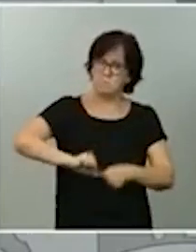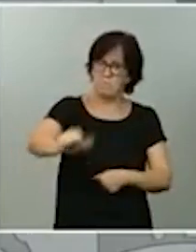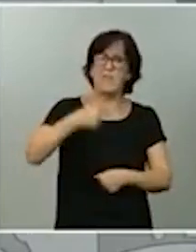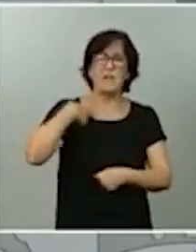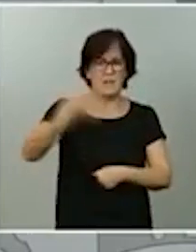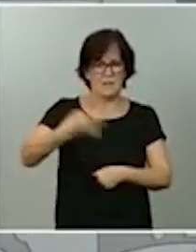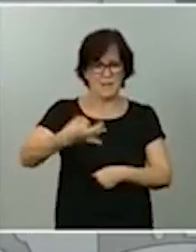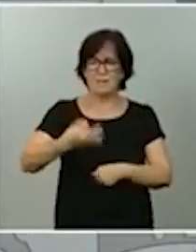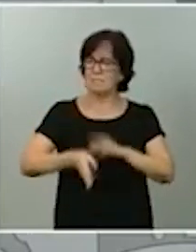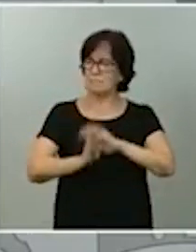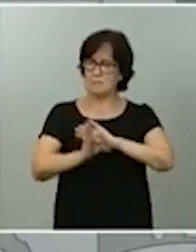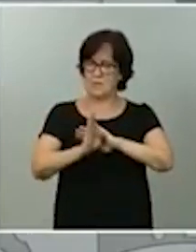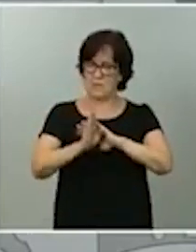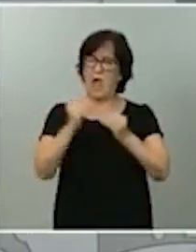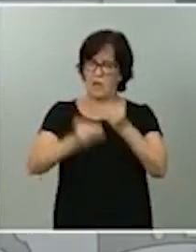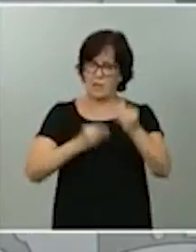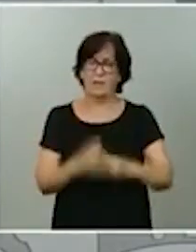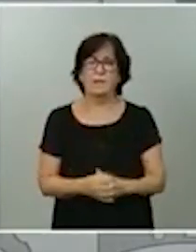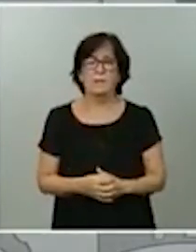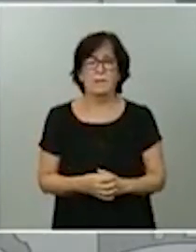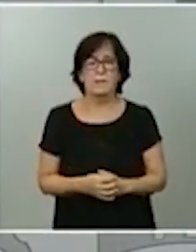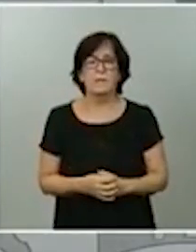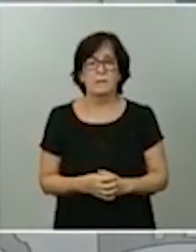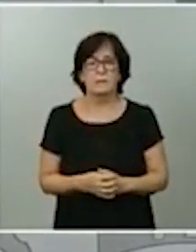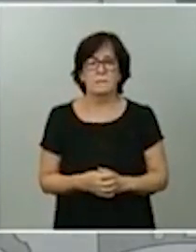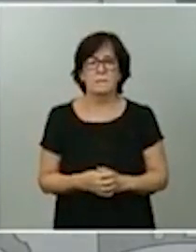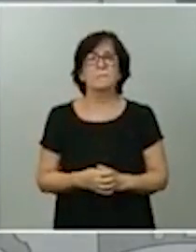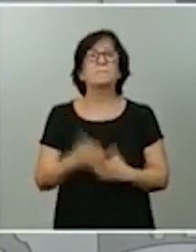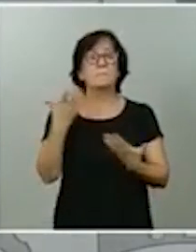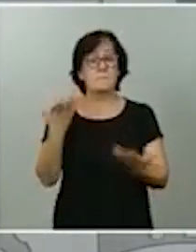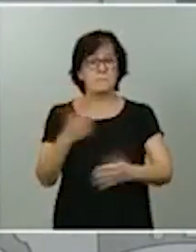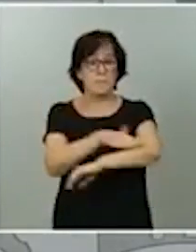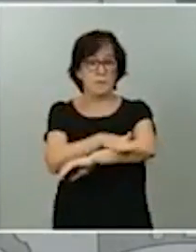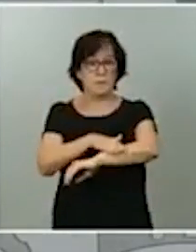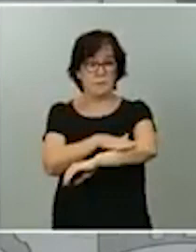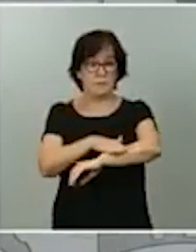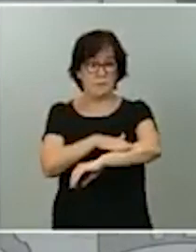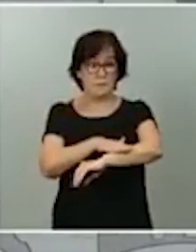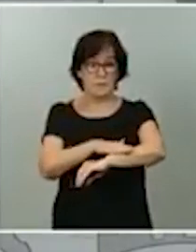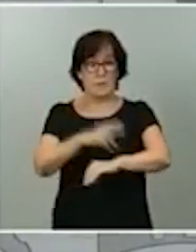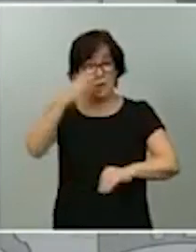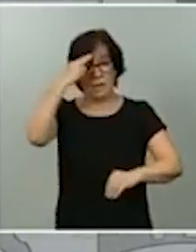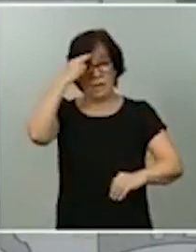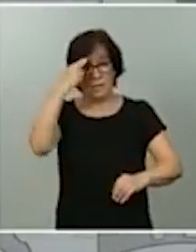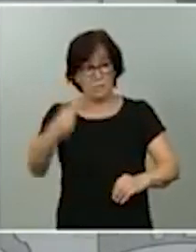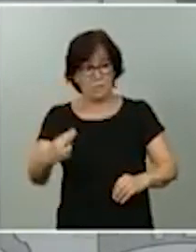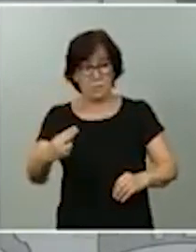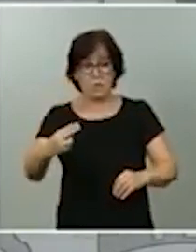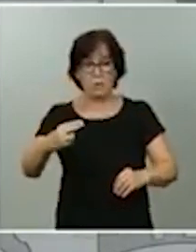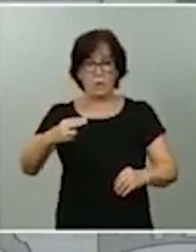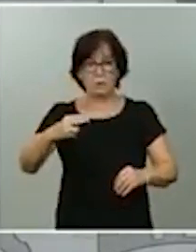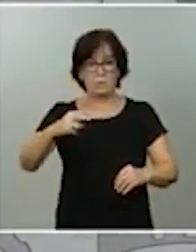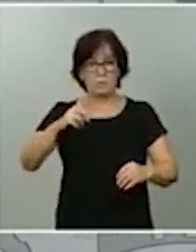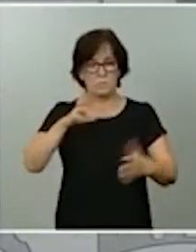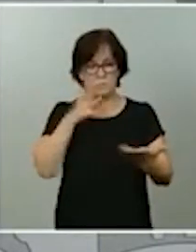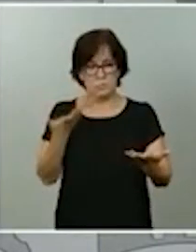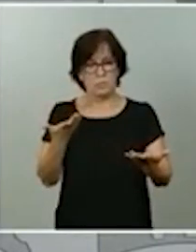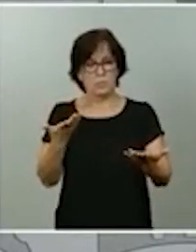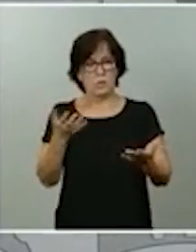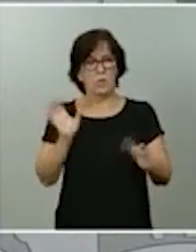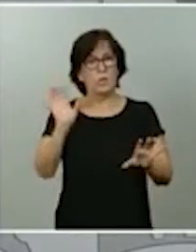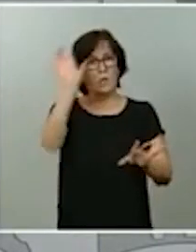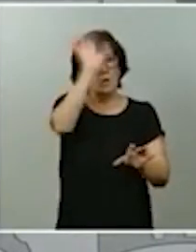Por eso, el Gobierno, dentro del respeto más absoluto a un estado compuesto, a un estado